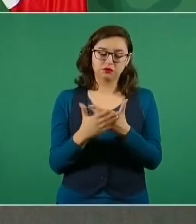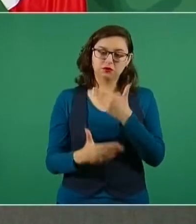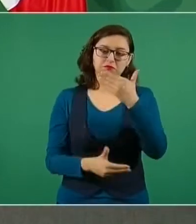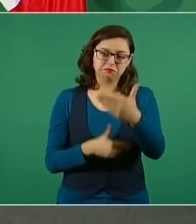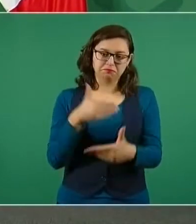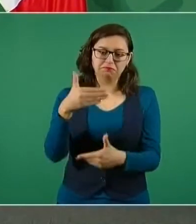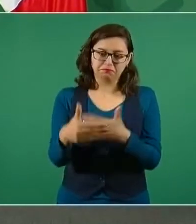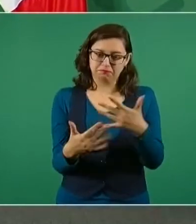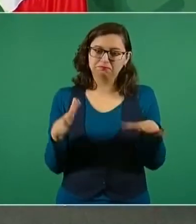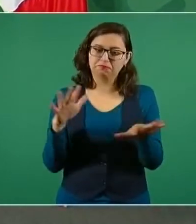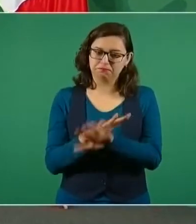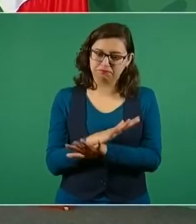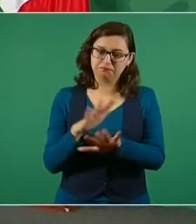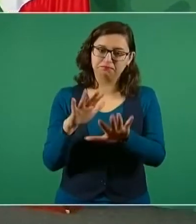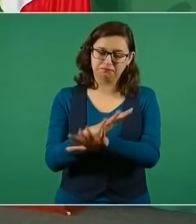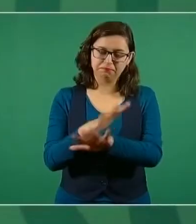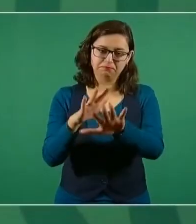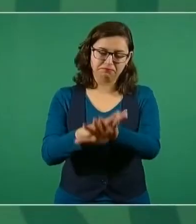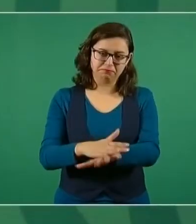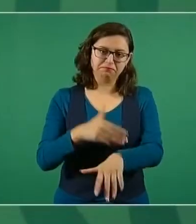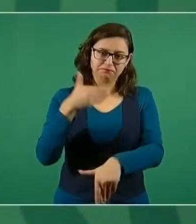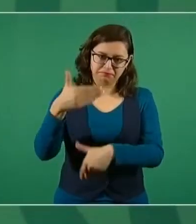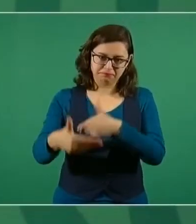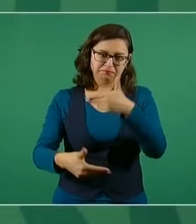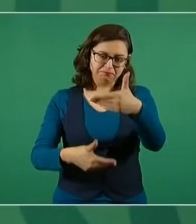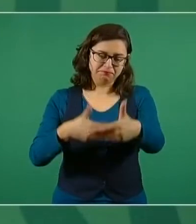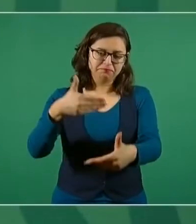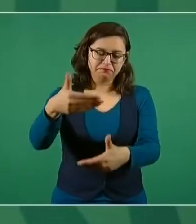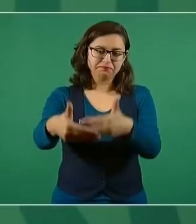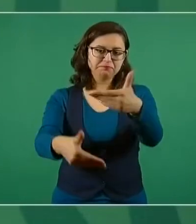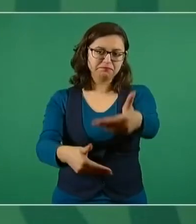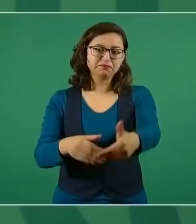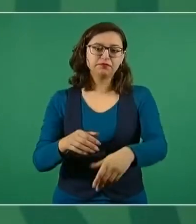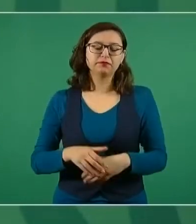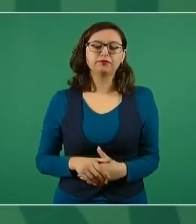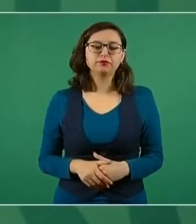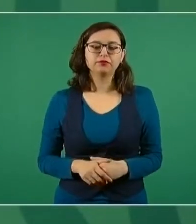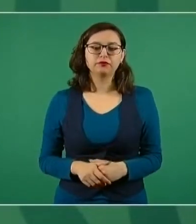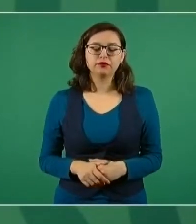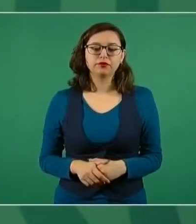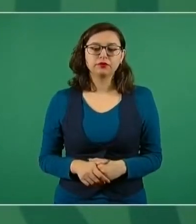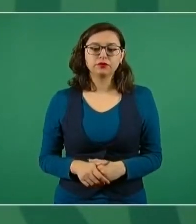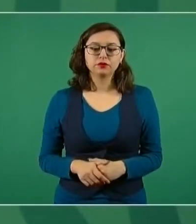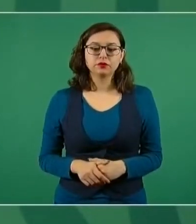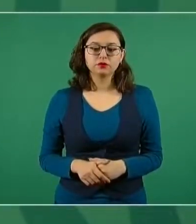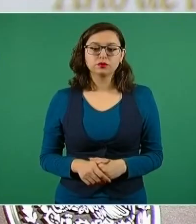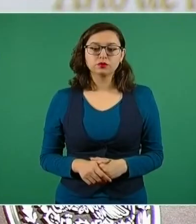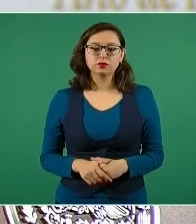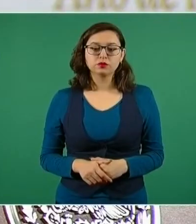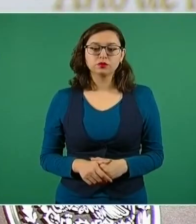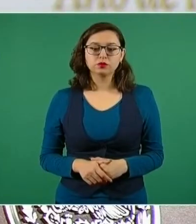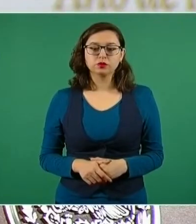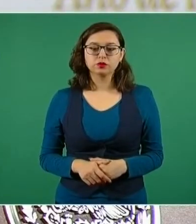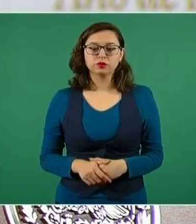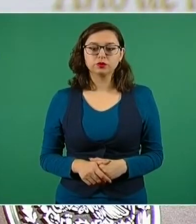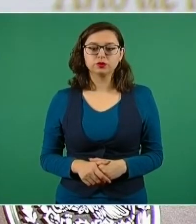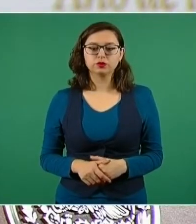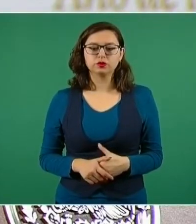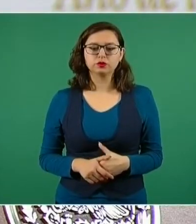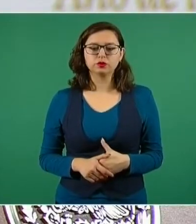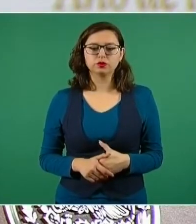Guerrero que encabeza Héctor Astudillo, pues será esta entidad la que aporte el edificio en el que se ubicará la dependencia federal.